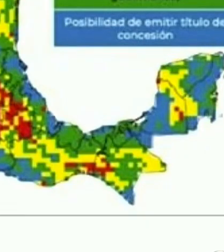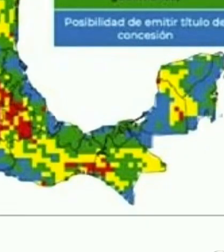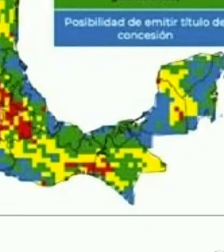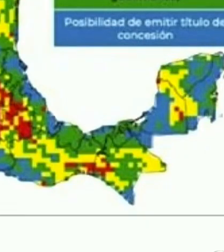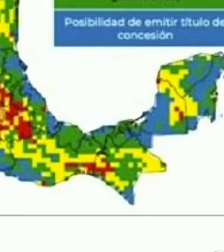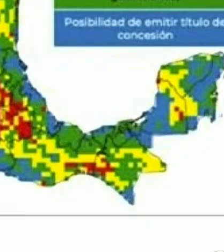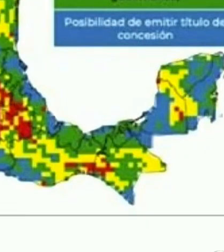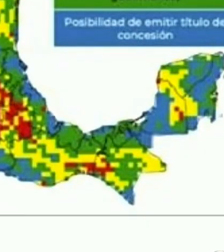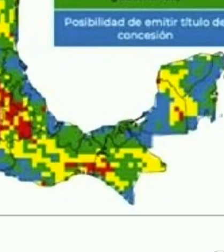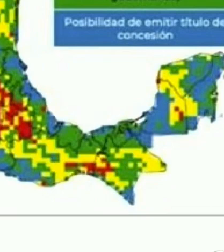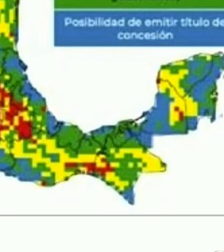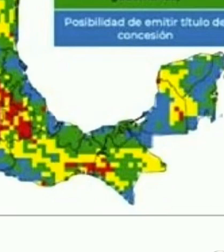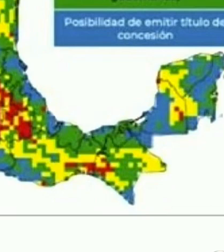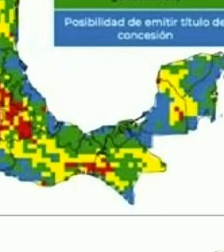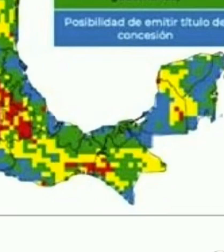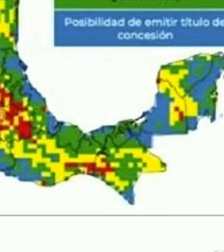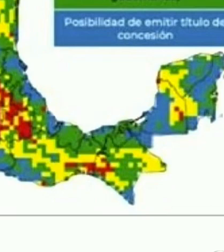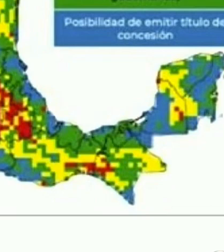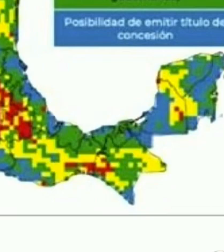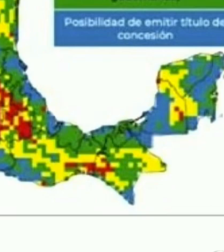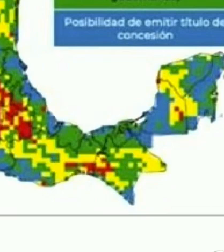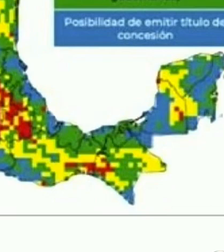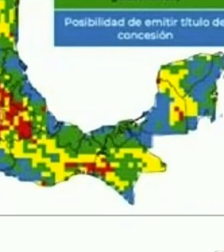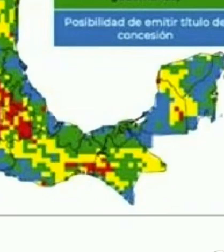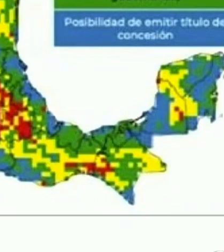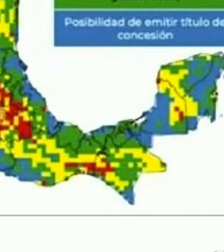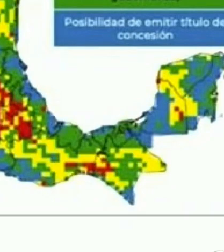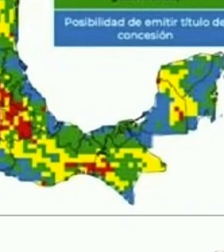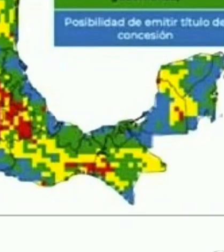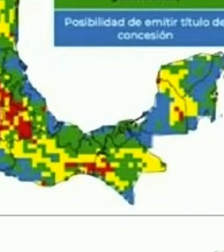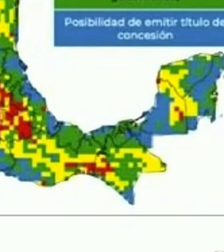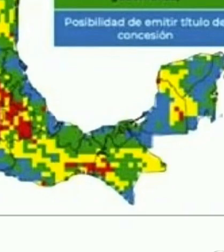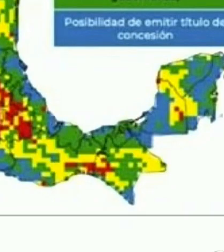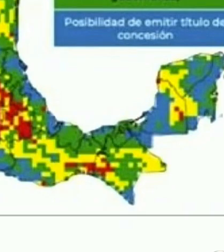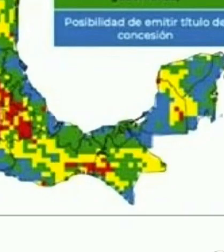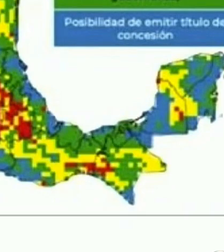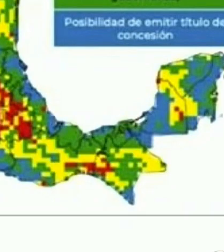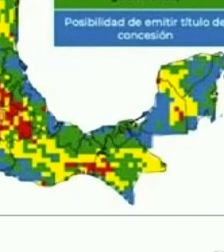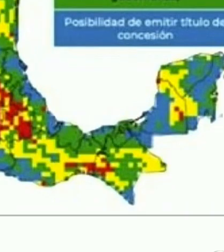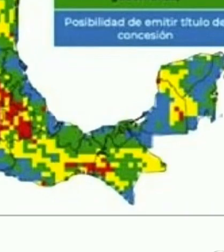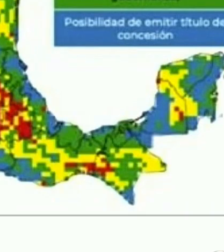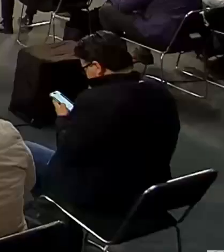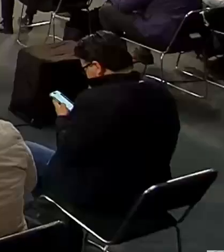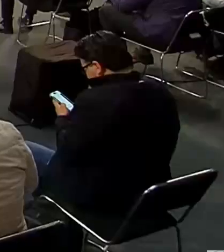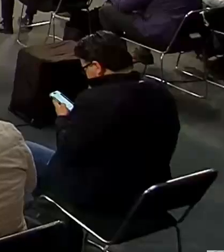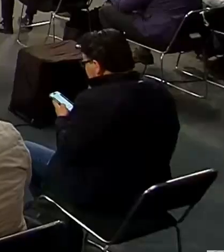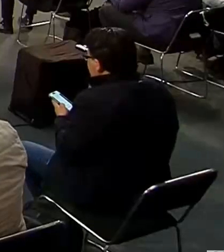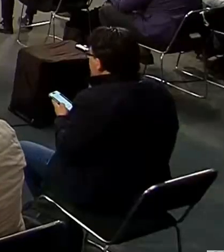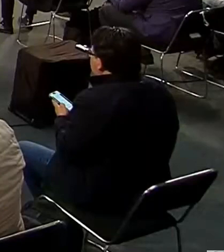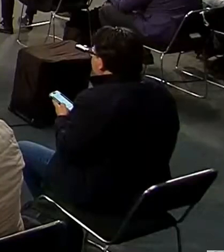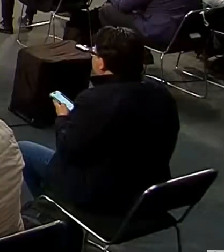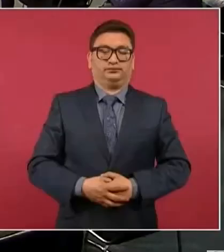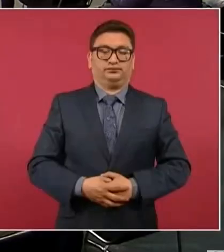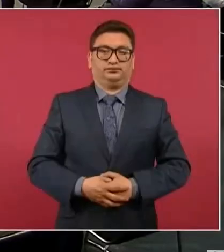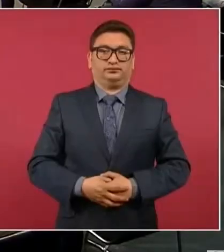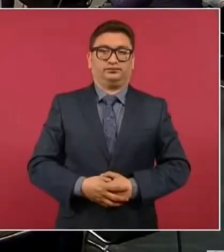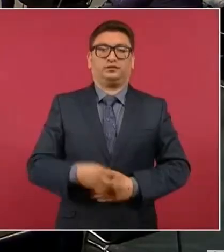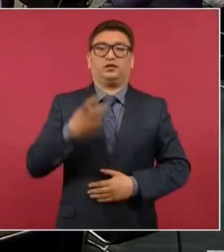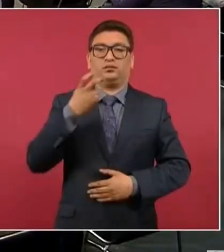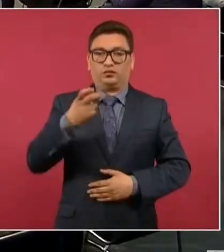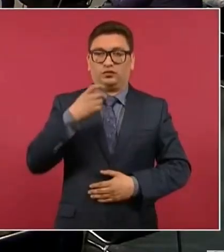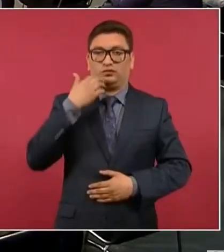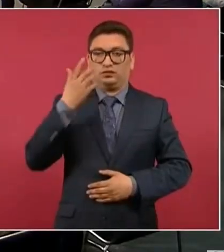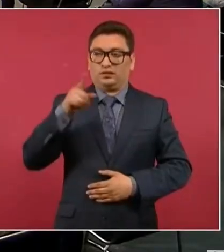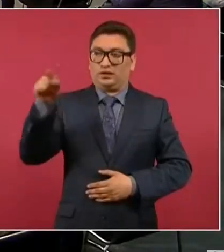Por eso estamos haciendo una inversión para traer, para llevar a a a a a Gómez